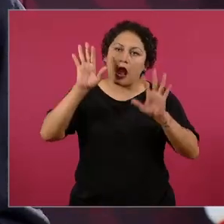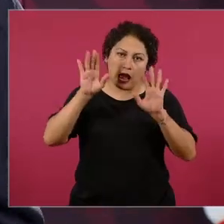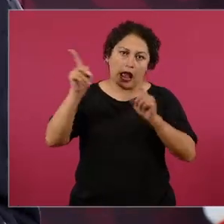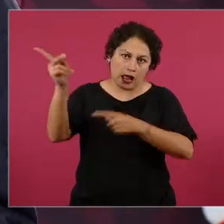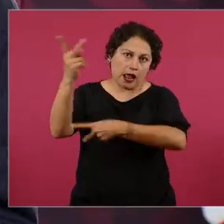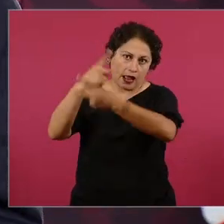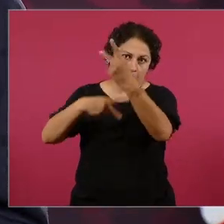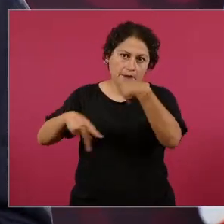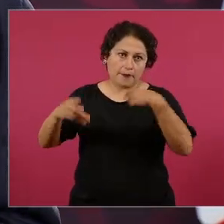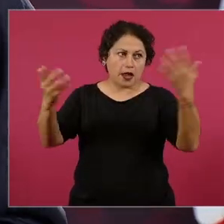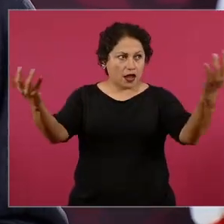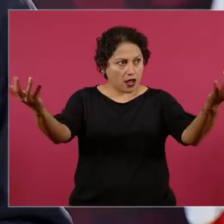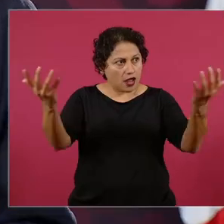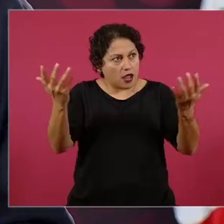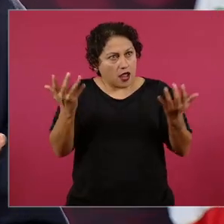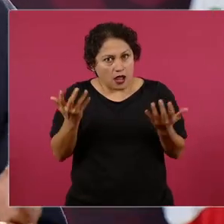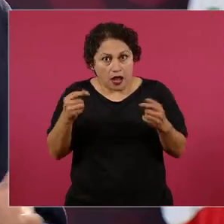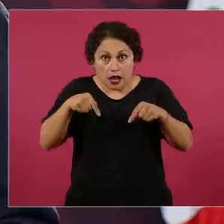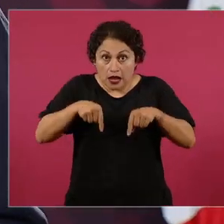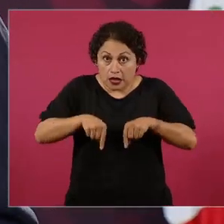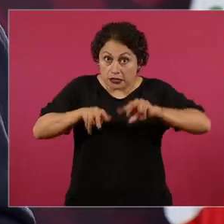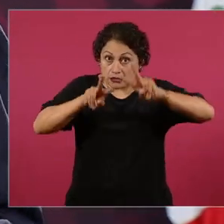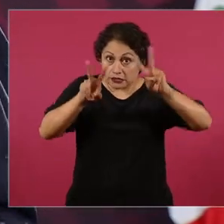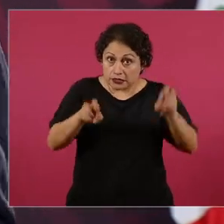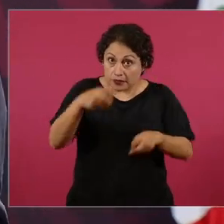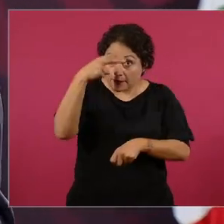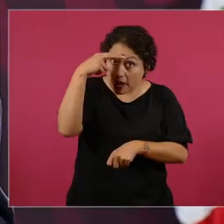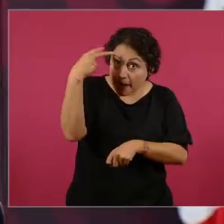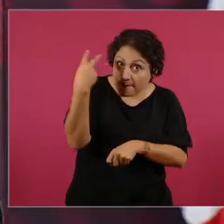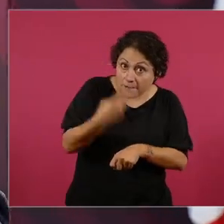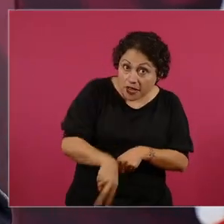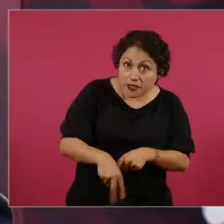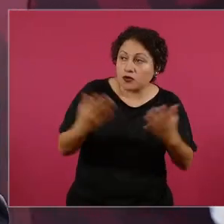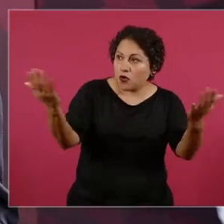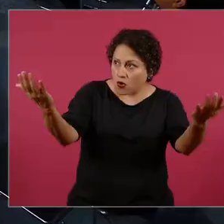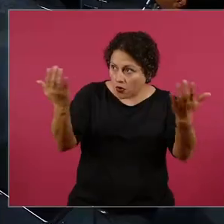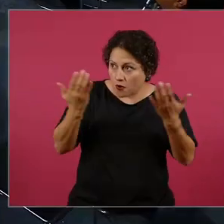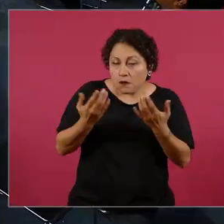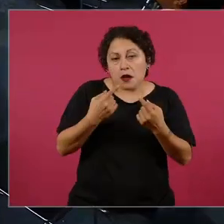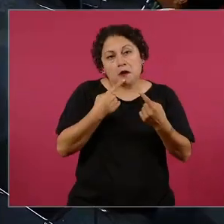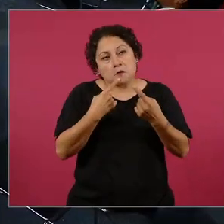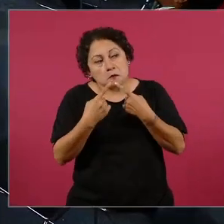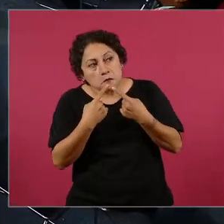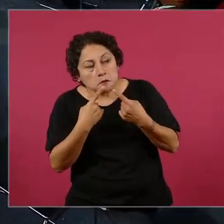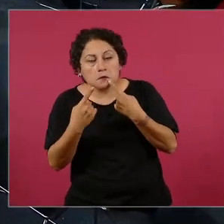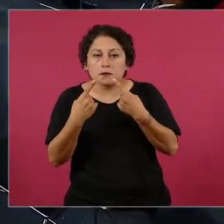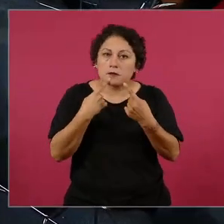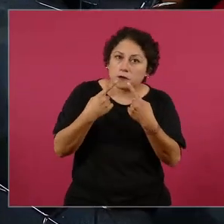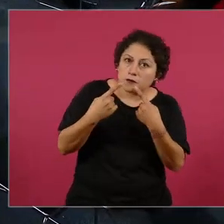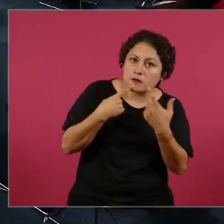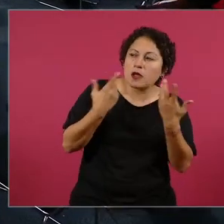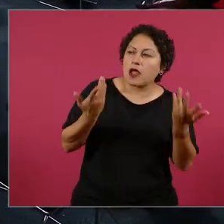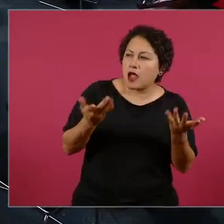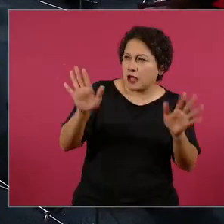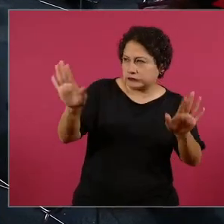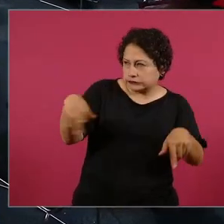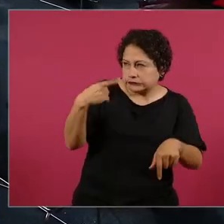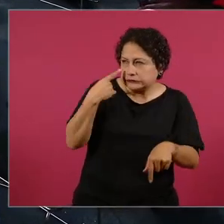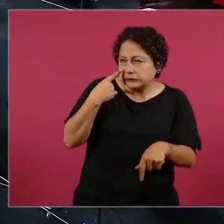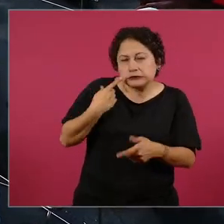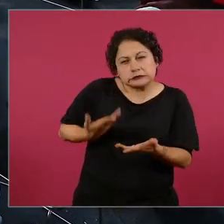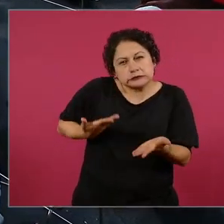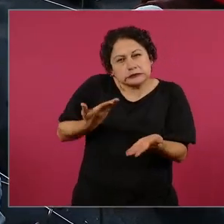los casos de México ¿qué les parece la señora Irma Piña ¿no?